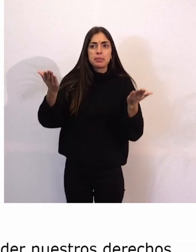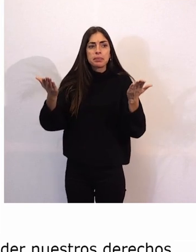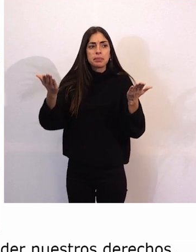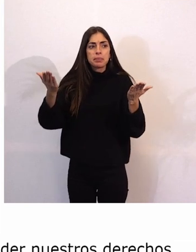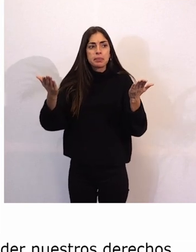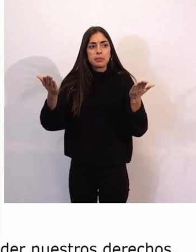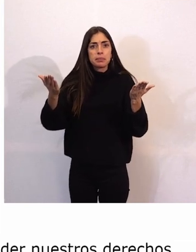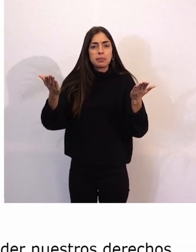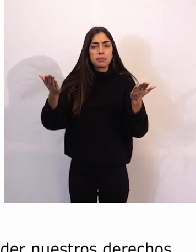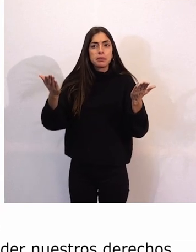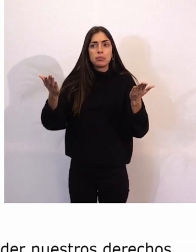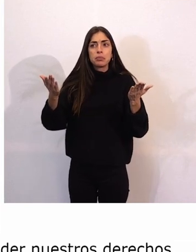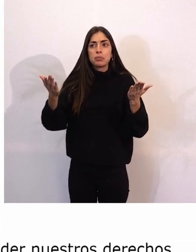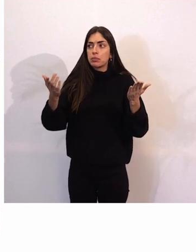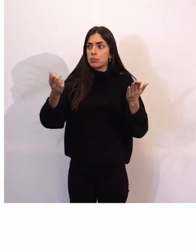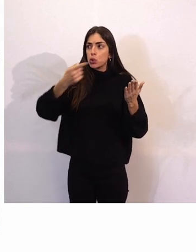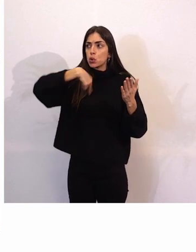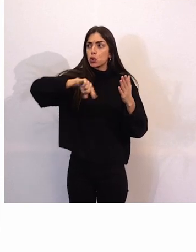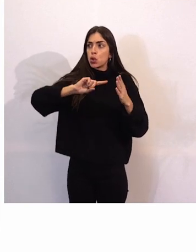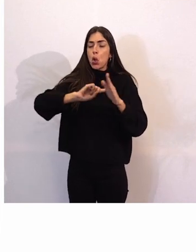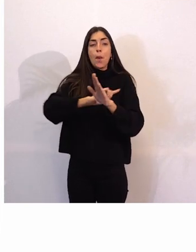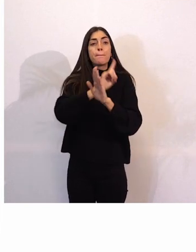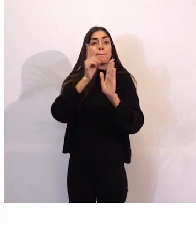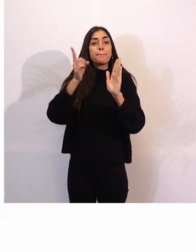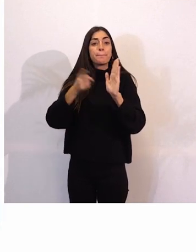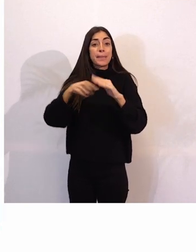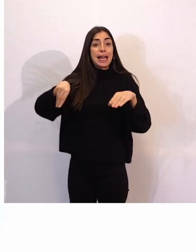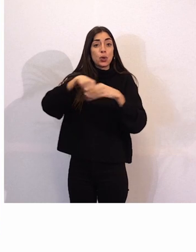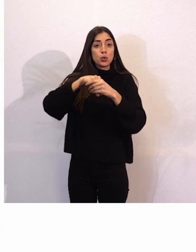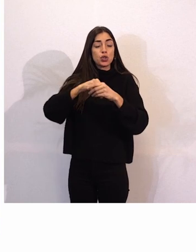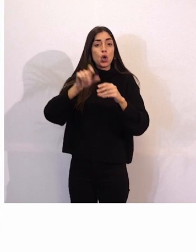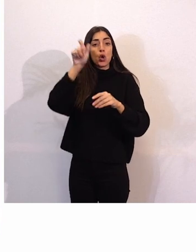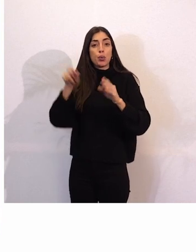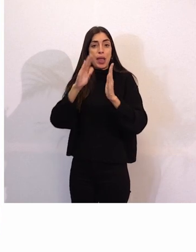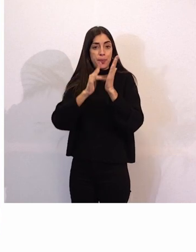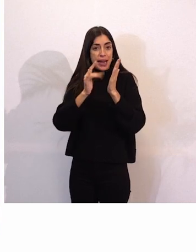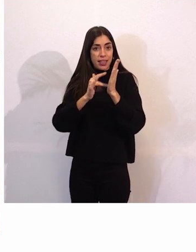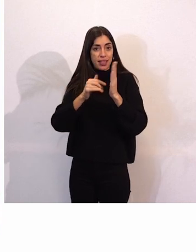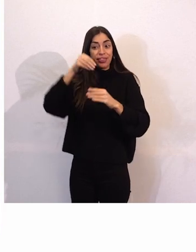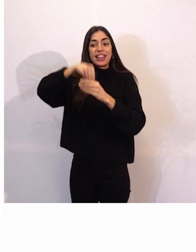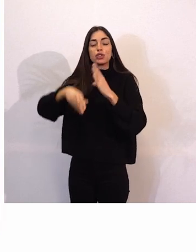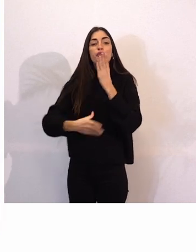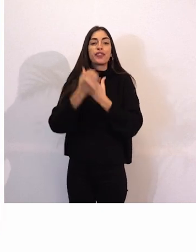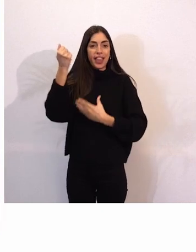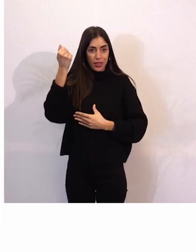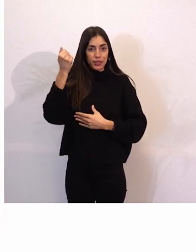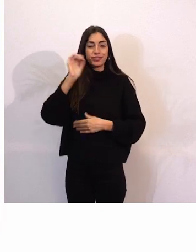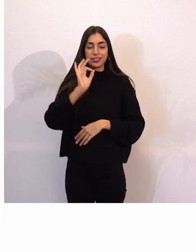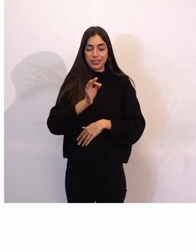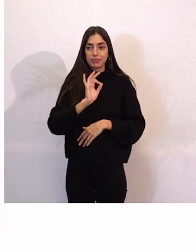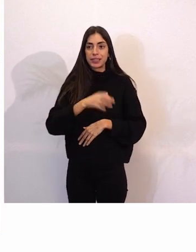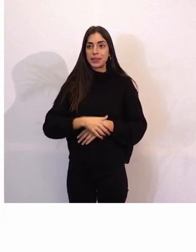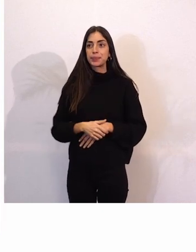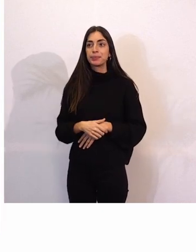Estamos en plena discapacidad valenciana. En la federación, sí. En la federación. Vale.